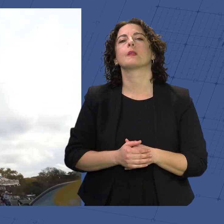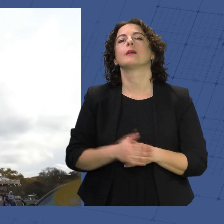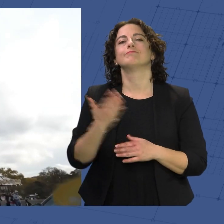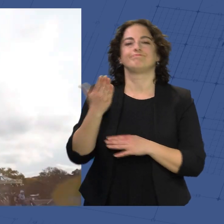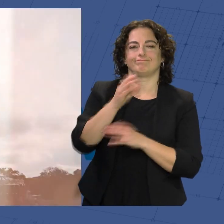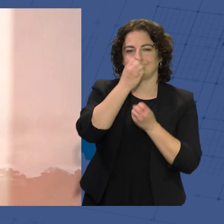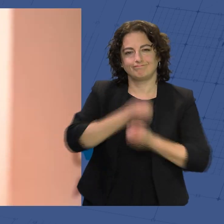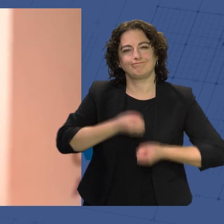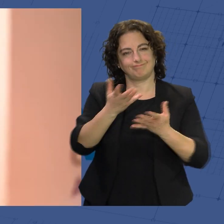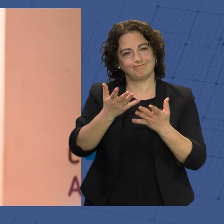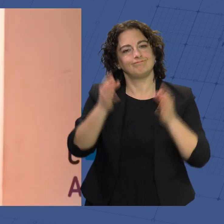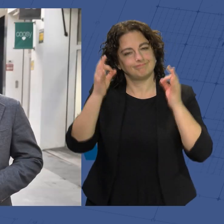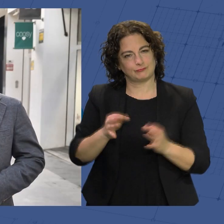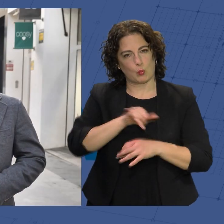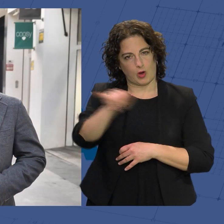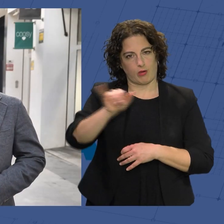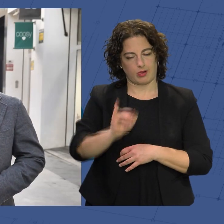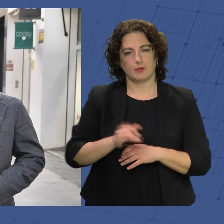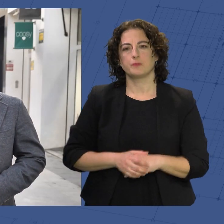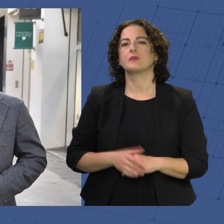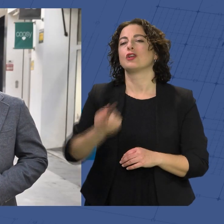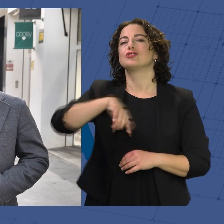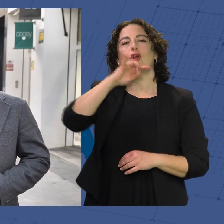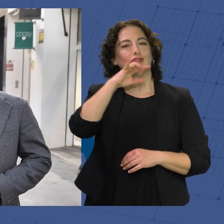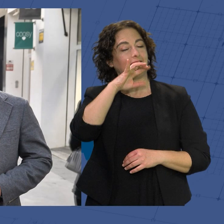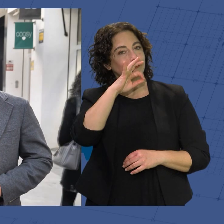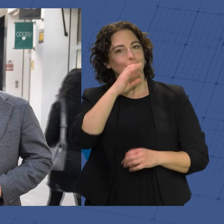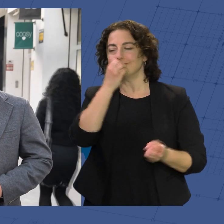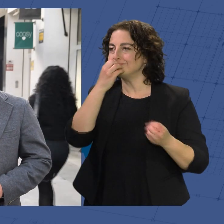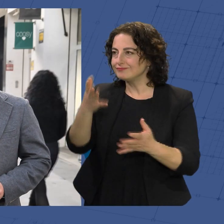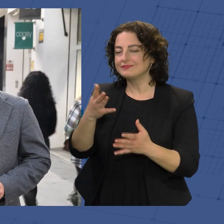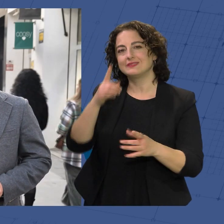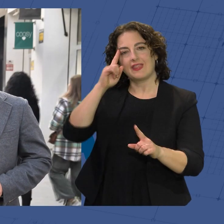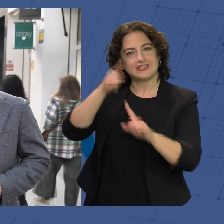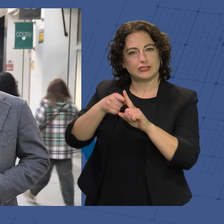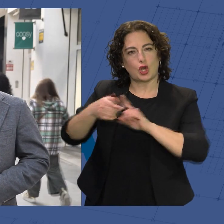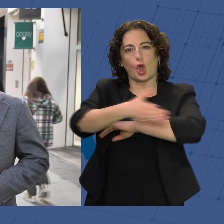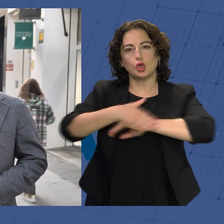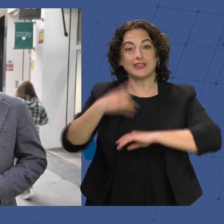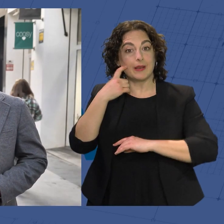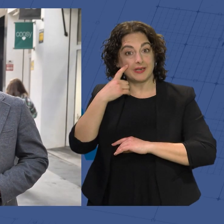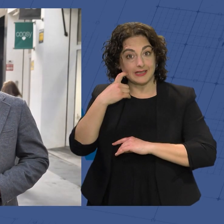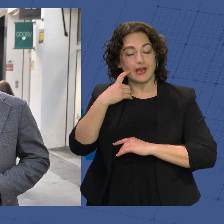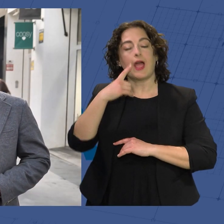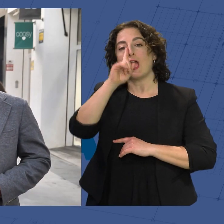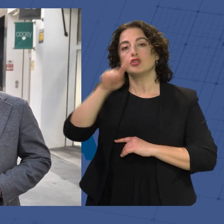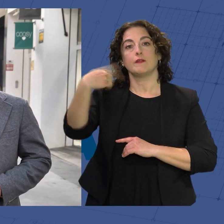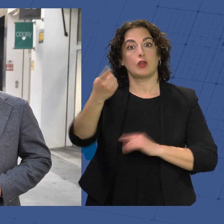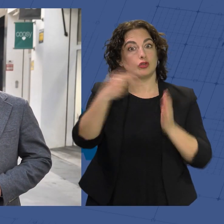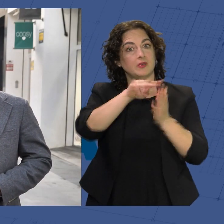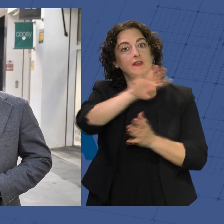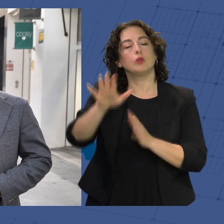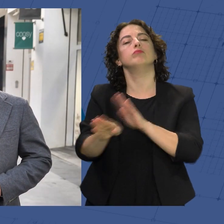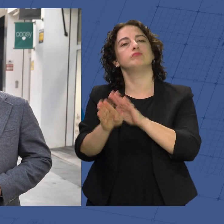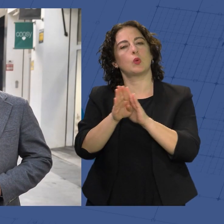conocer la consolidación de este vuelo. Estamos muy contentos de anunciar que el destino Costa de Almería mantendrá durante el año 2024 su vuelo directo